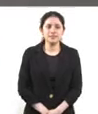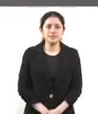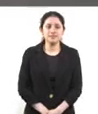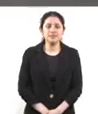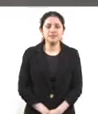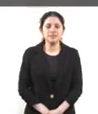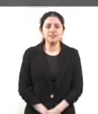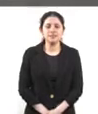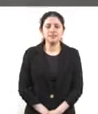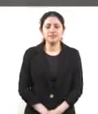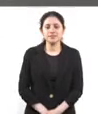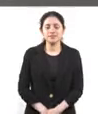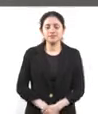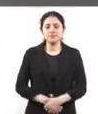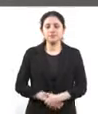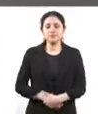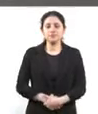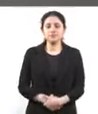No, está bien.